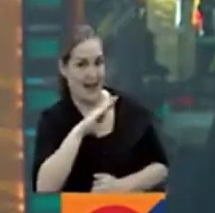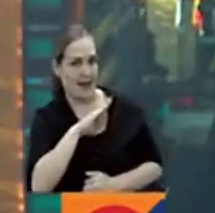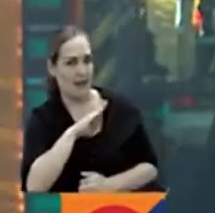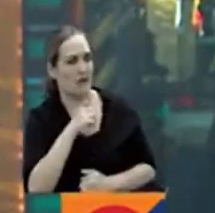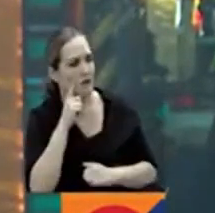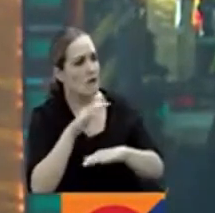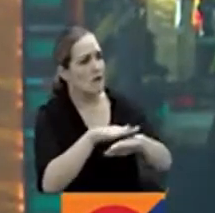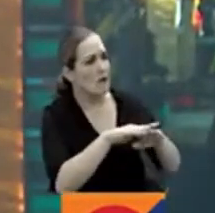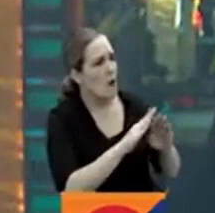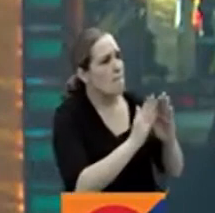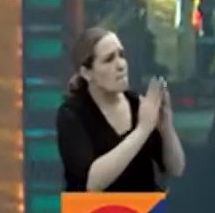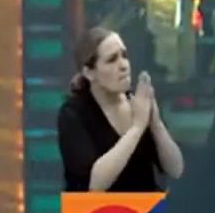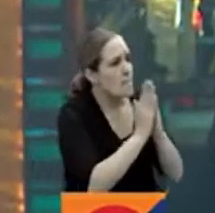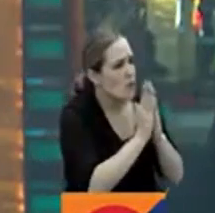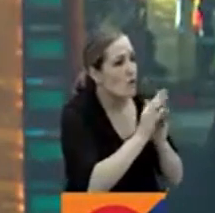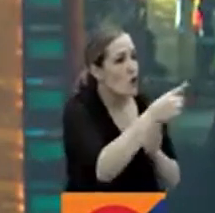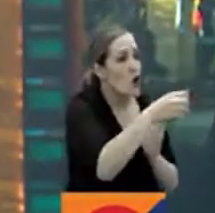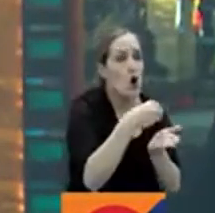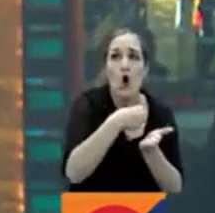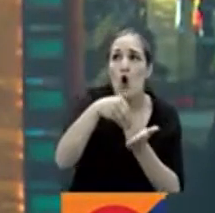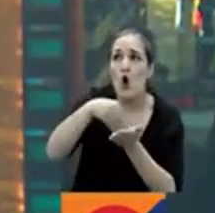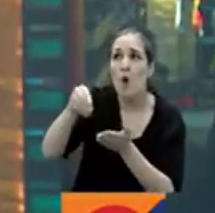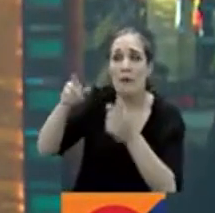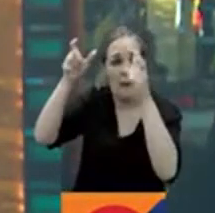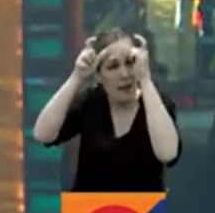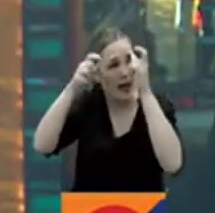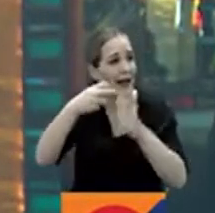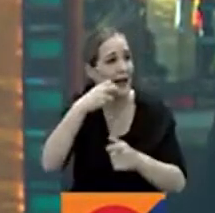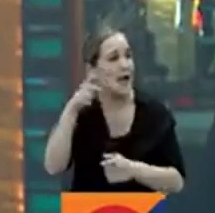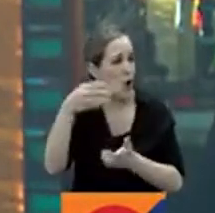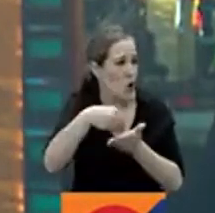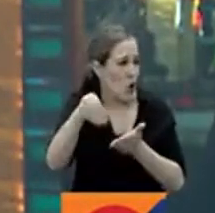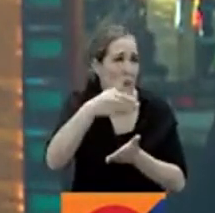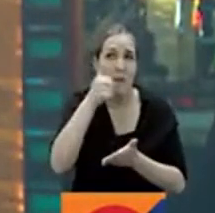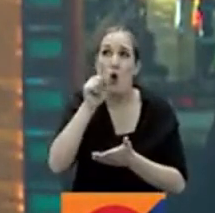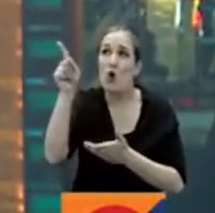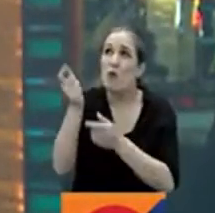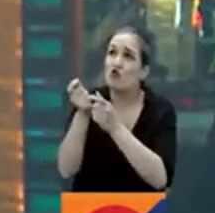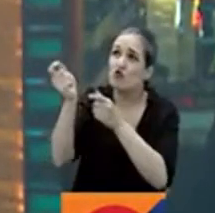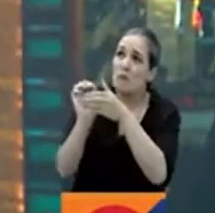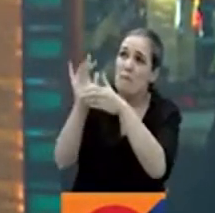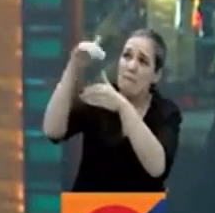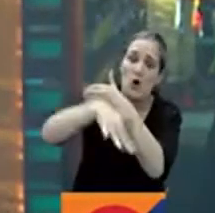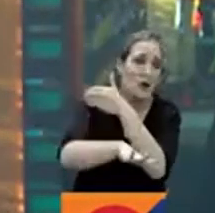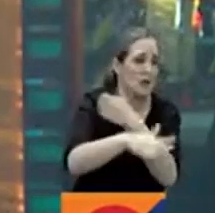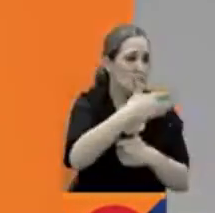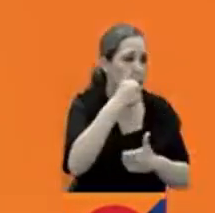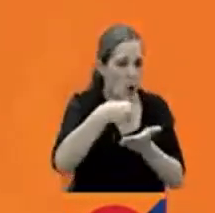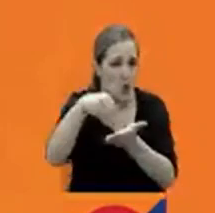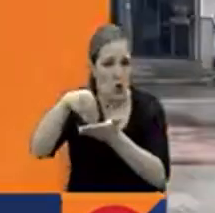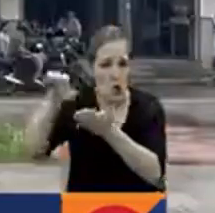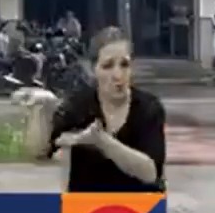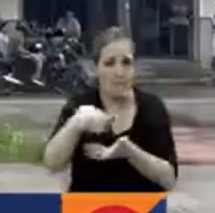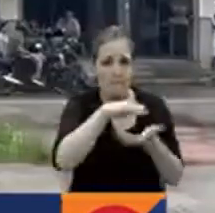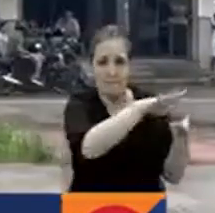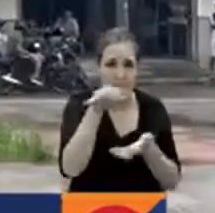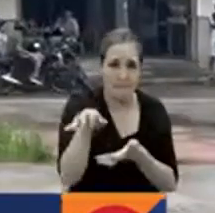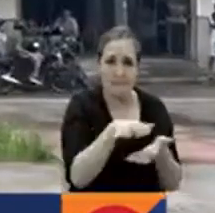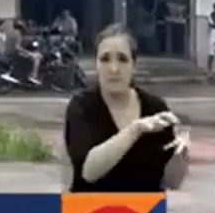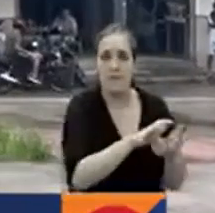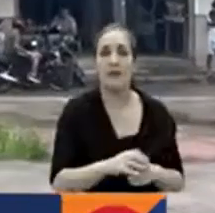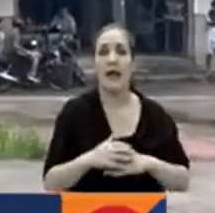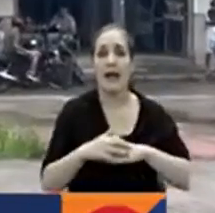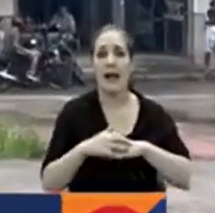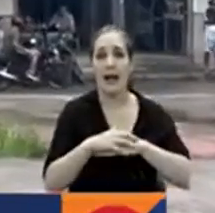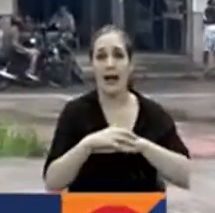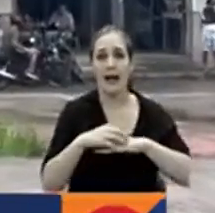de la zona de influencia del volcán. John Freddy Nagles, periodista de la Radio Nacional, con los detalles. El alcalde de Villahermosa, Tolima, César